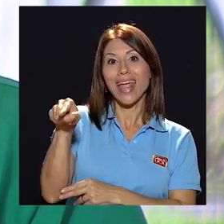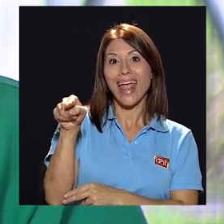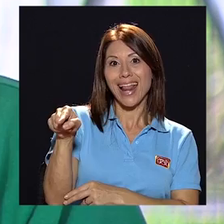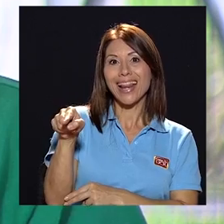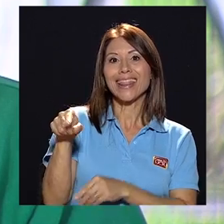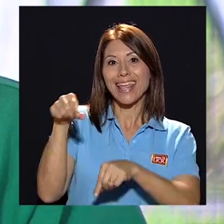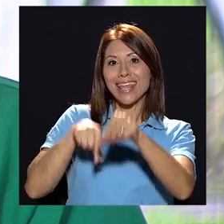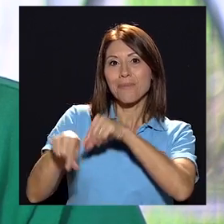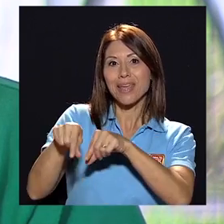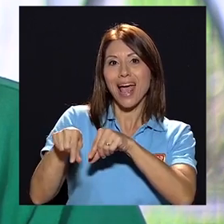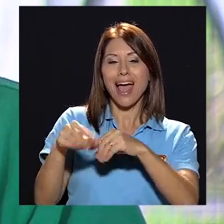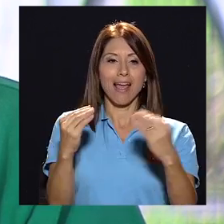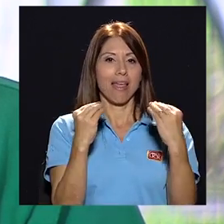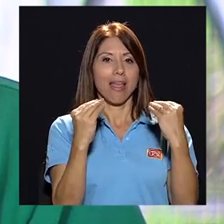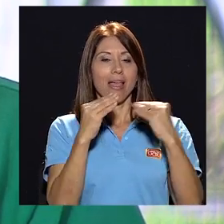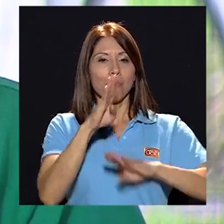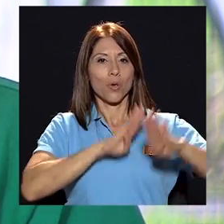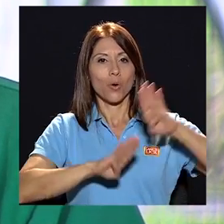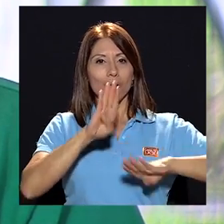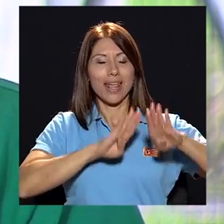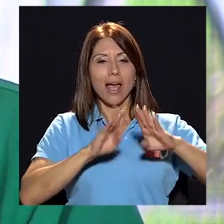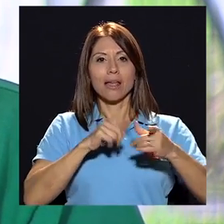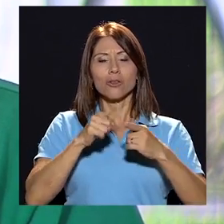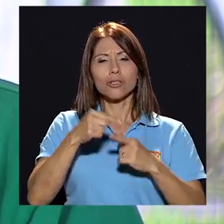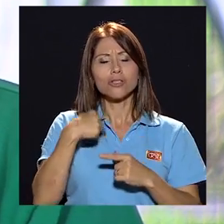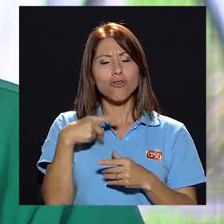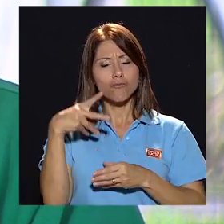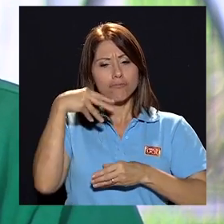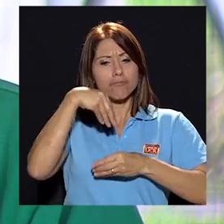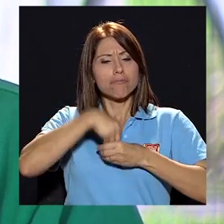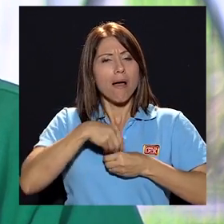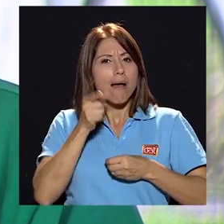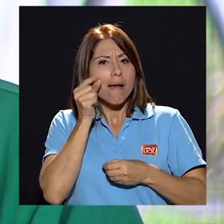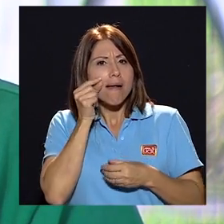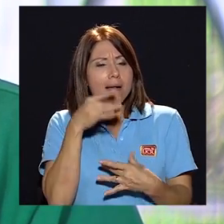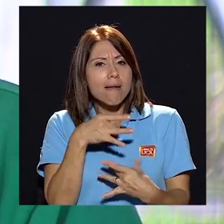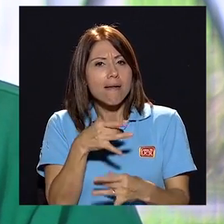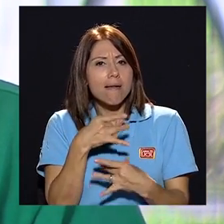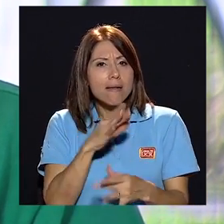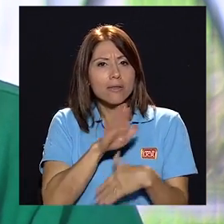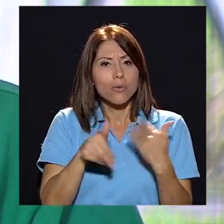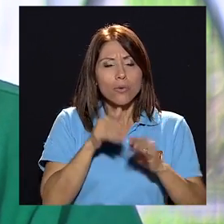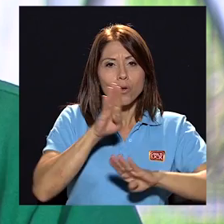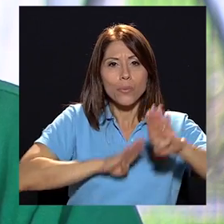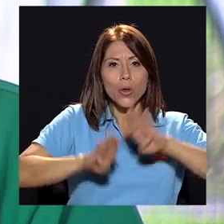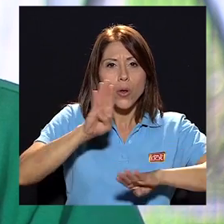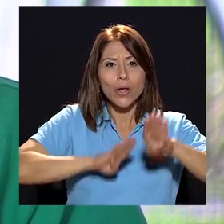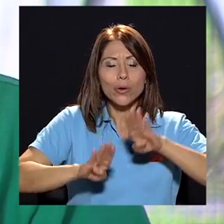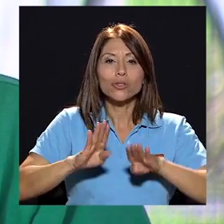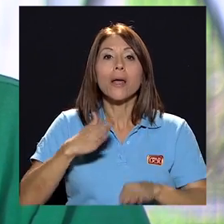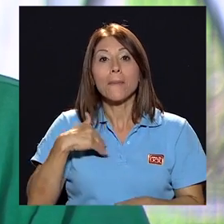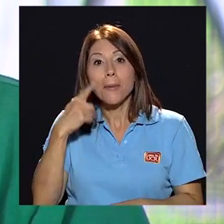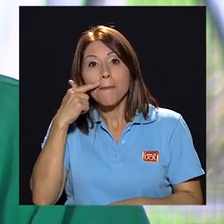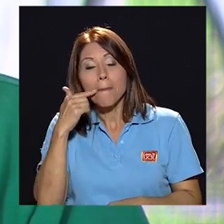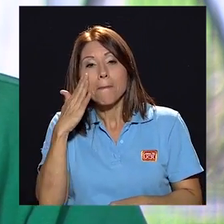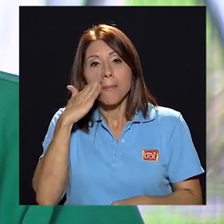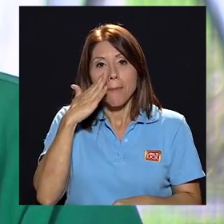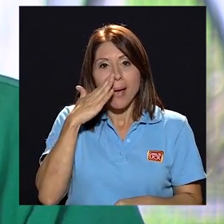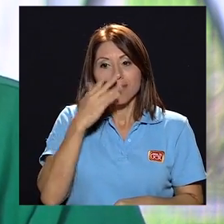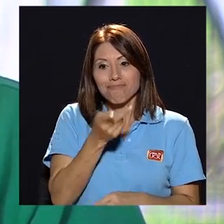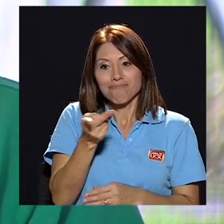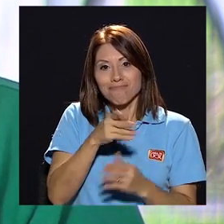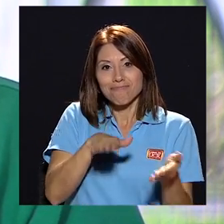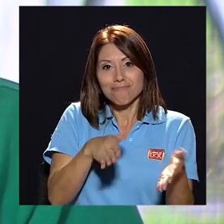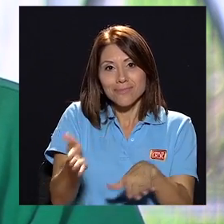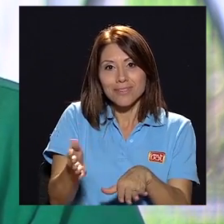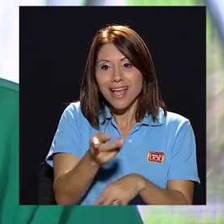siendo químico nos daba las clases de biología. Y la verdad, me fue metiendo esa curiosidad, me llamaba mucho la atención todos los aspectos biológicos. Mi padre y madre